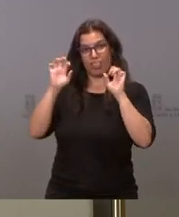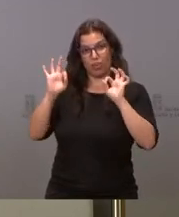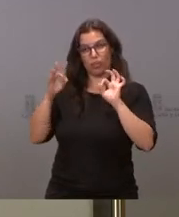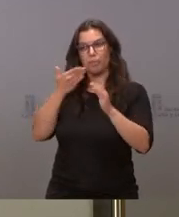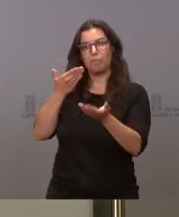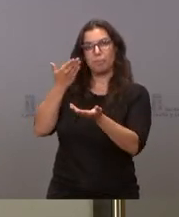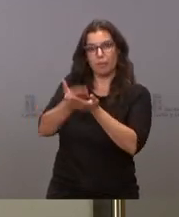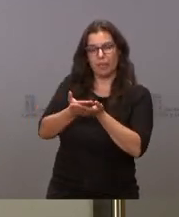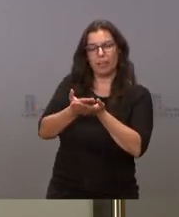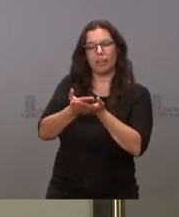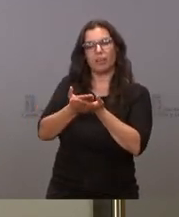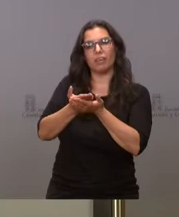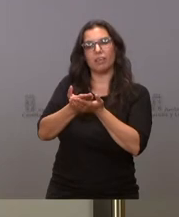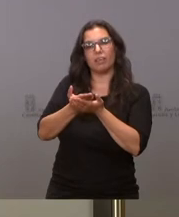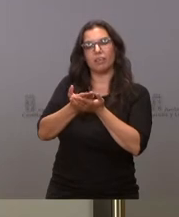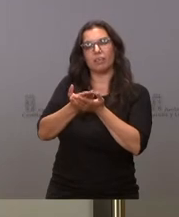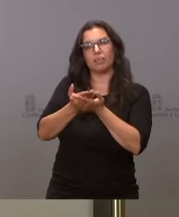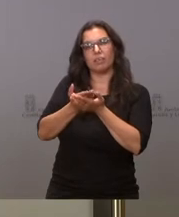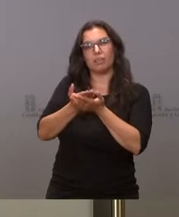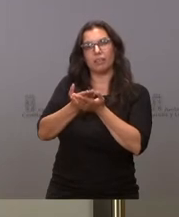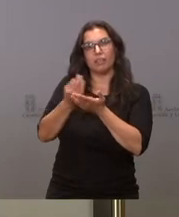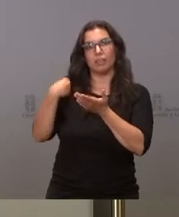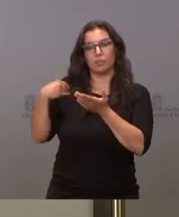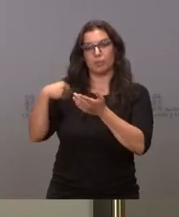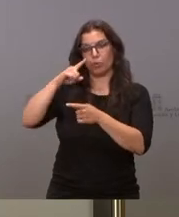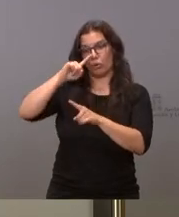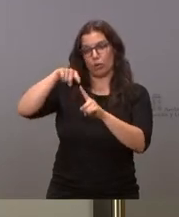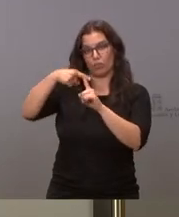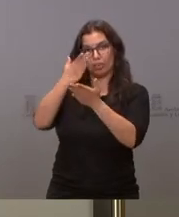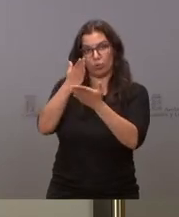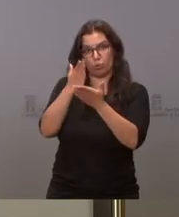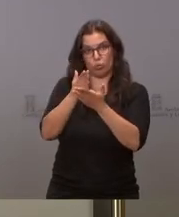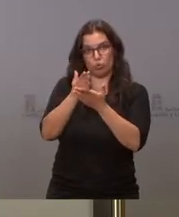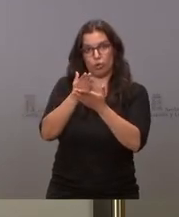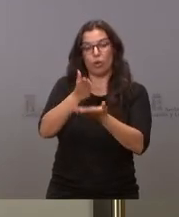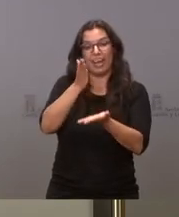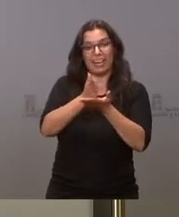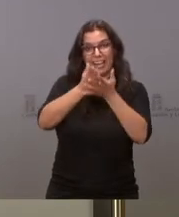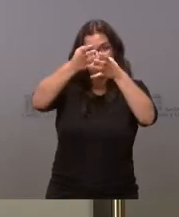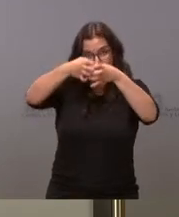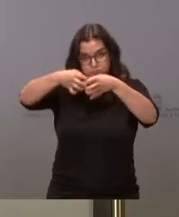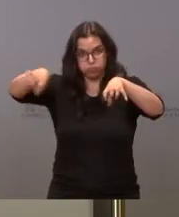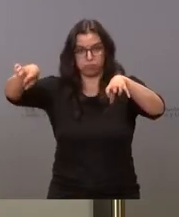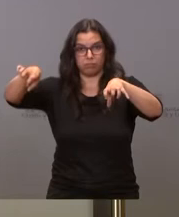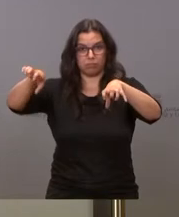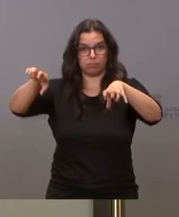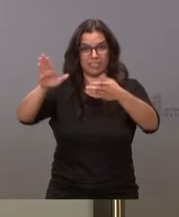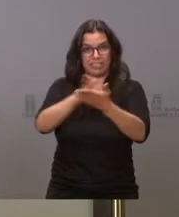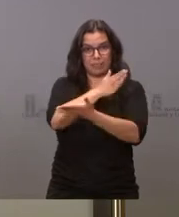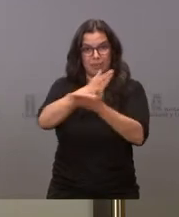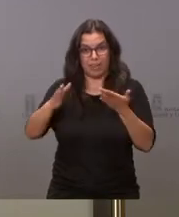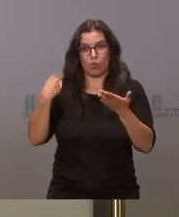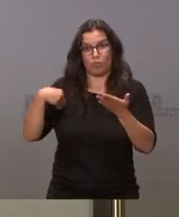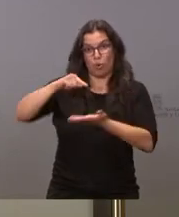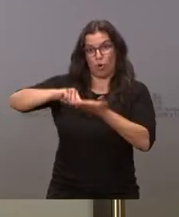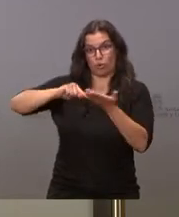se mantengan los desdobles de cara al próximo curso escolar, es decir, las contrataciones que se